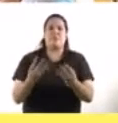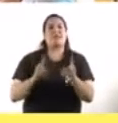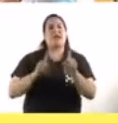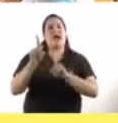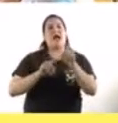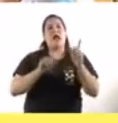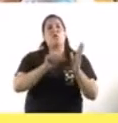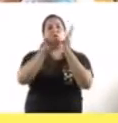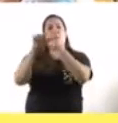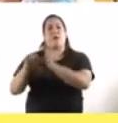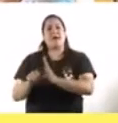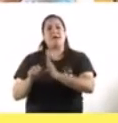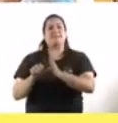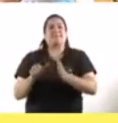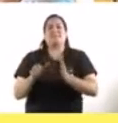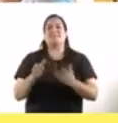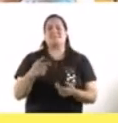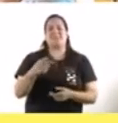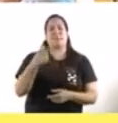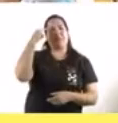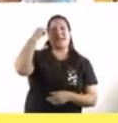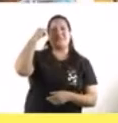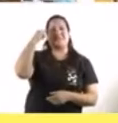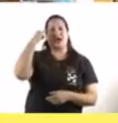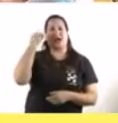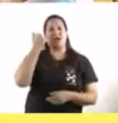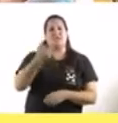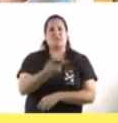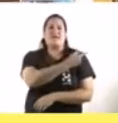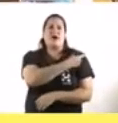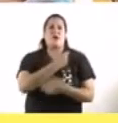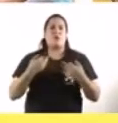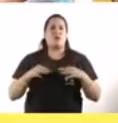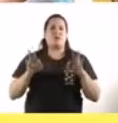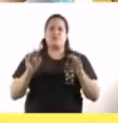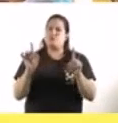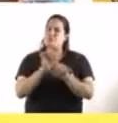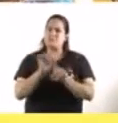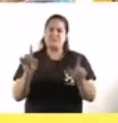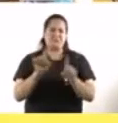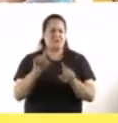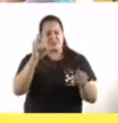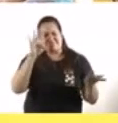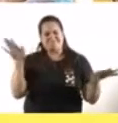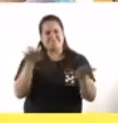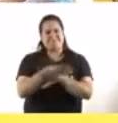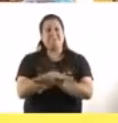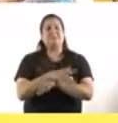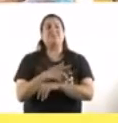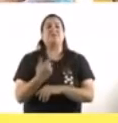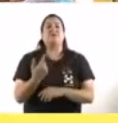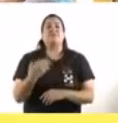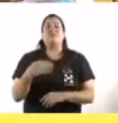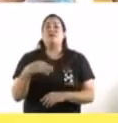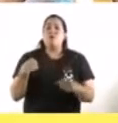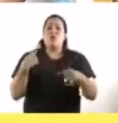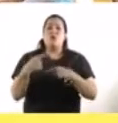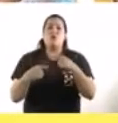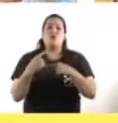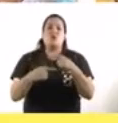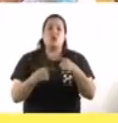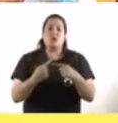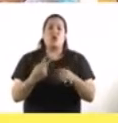tomado esa mirada han tenido serias dificultades tenemos que vacunarnos para protegernos del riesgo mayor y tenemos que seguir